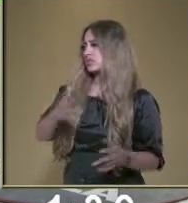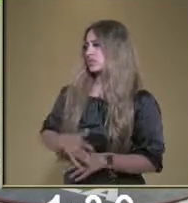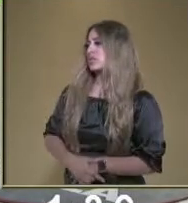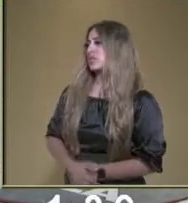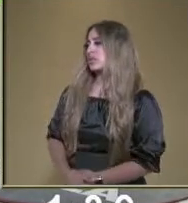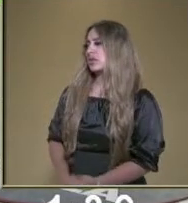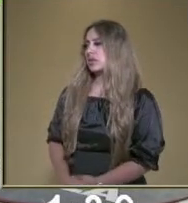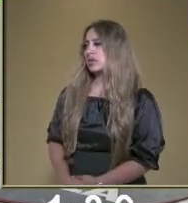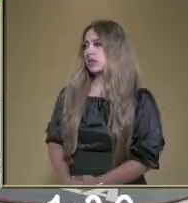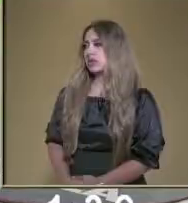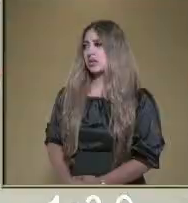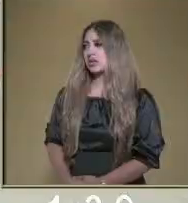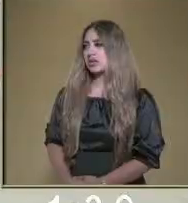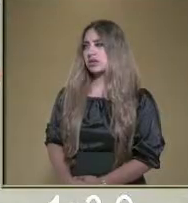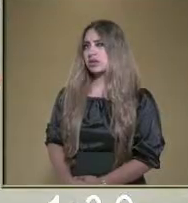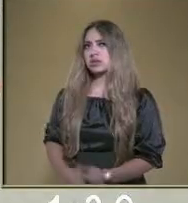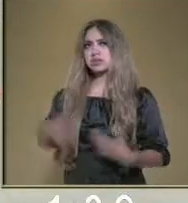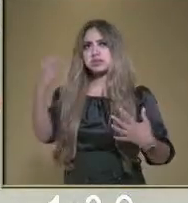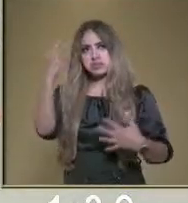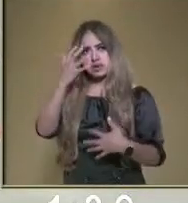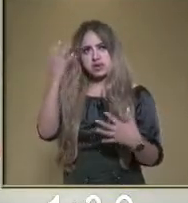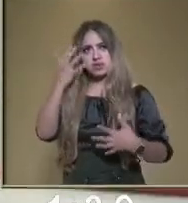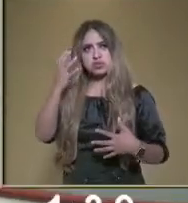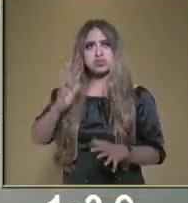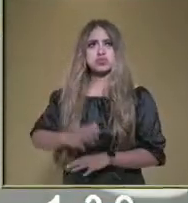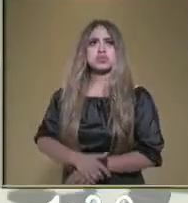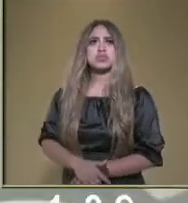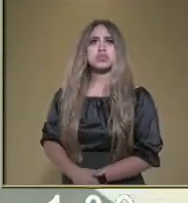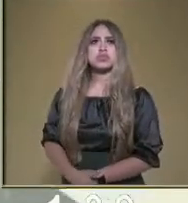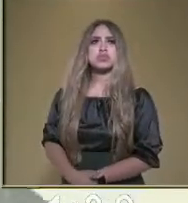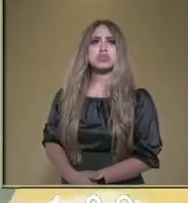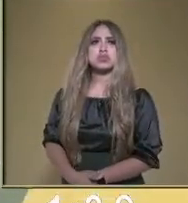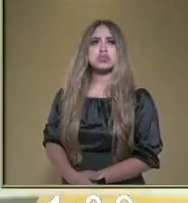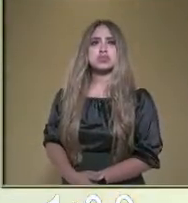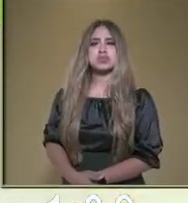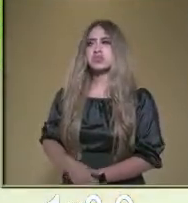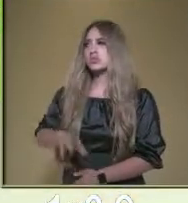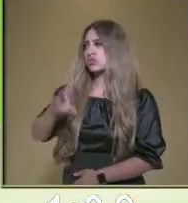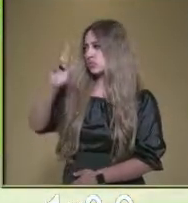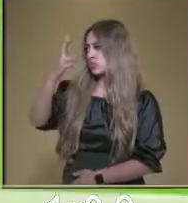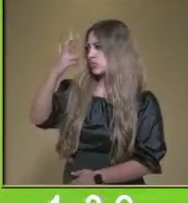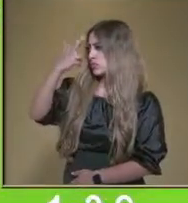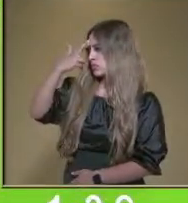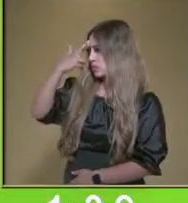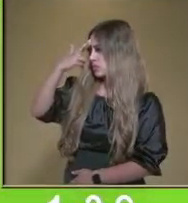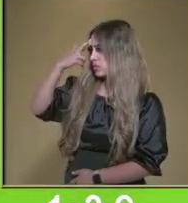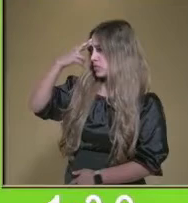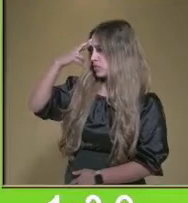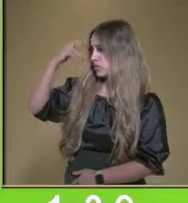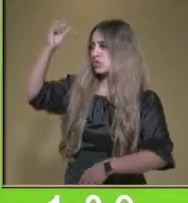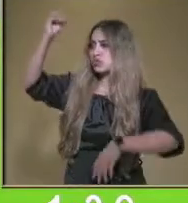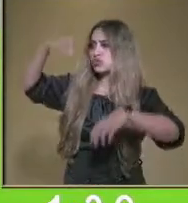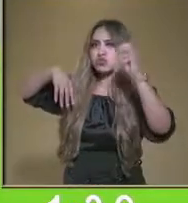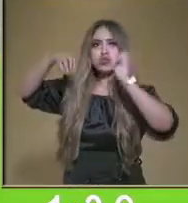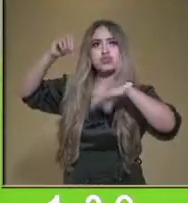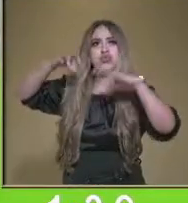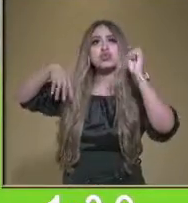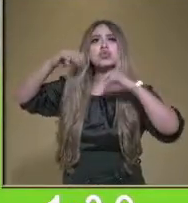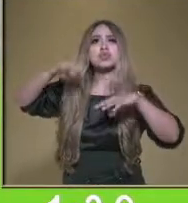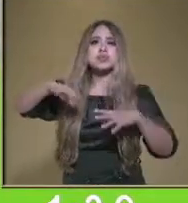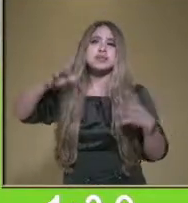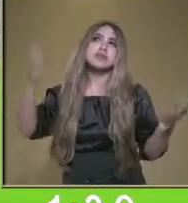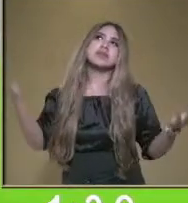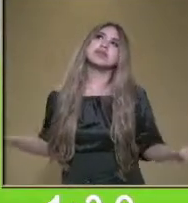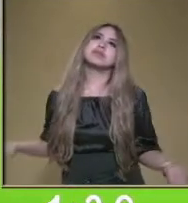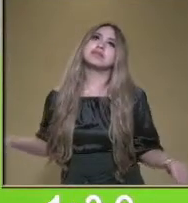es que hace mucho que no me baño. Pero ¿sabes cuándo me baño, princesa? ¿Cuándo? Ya me acordé que sí me baño, cuando cae la lluvia. No, no,